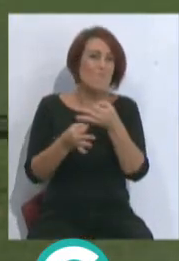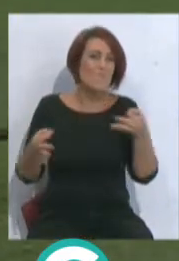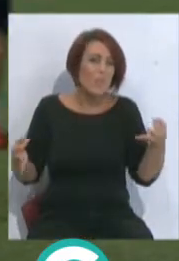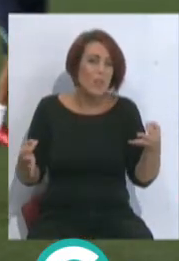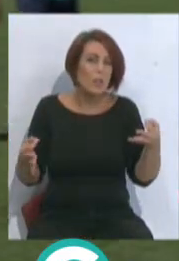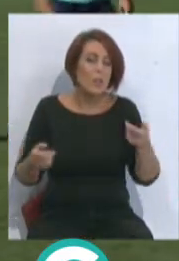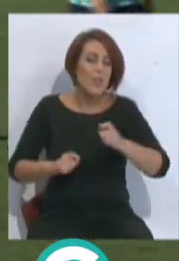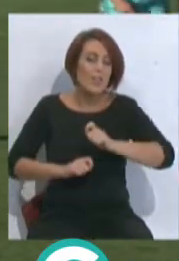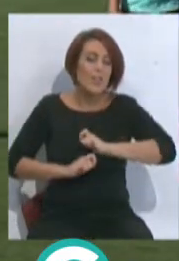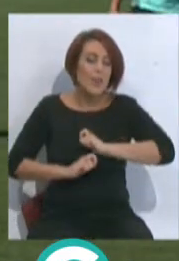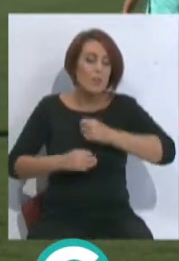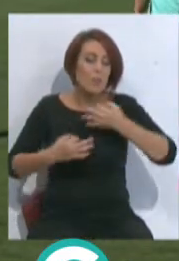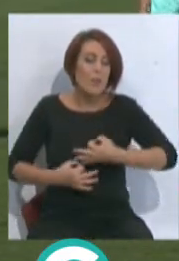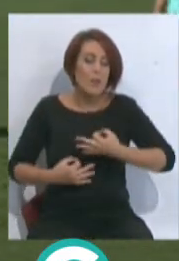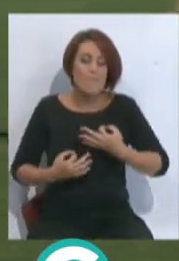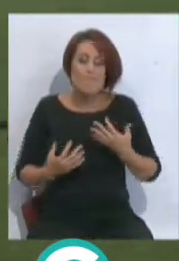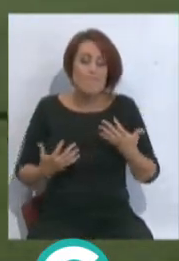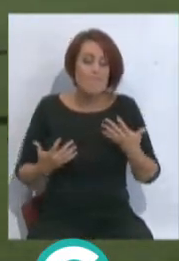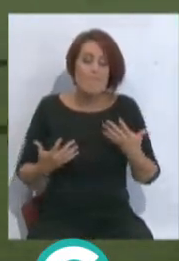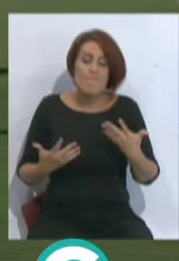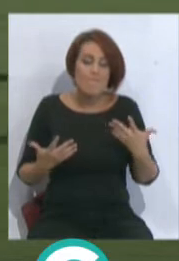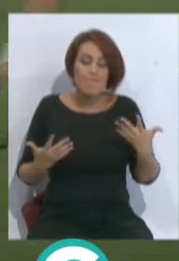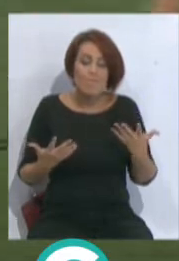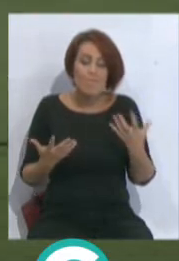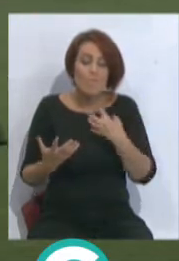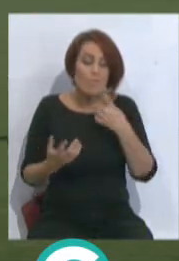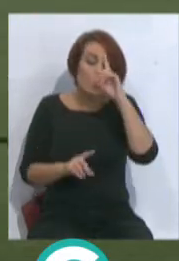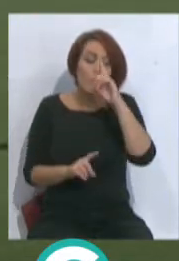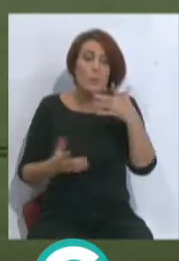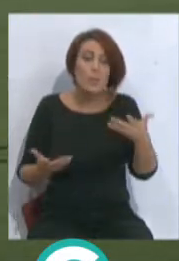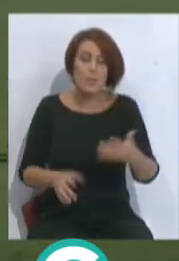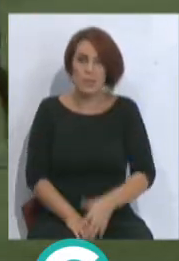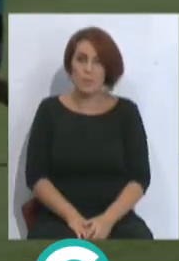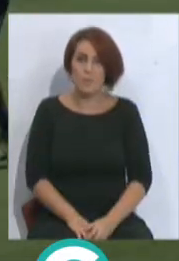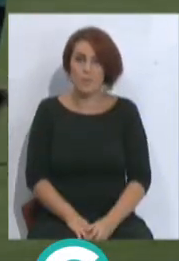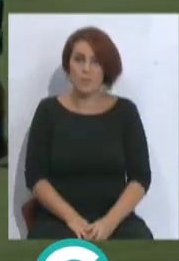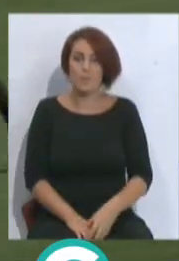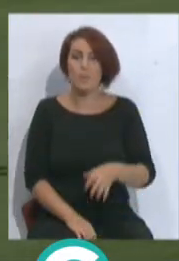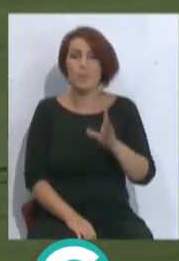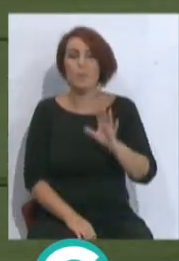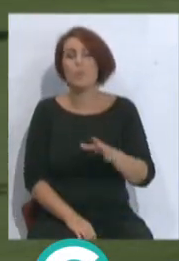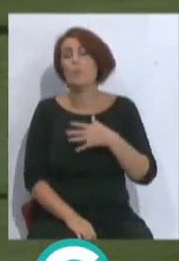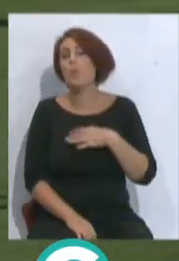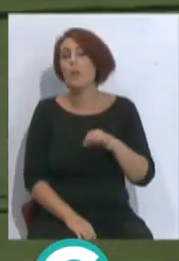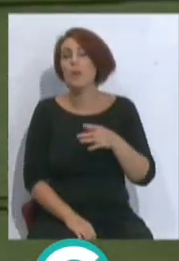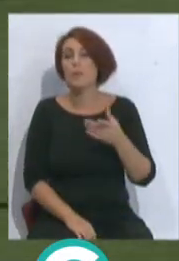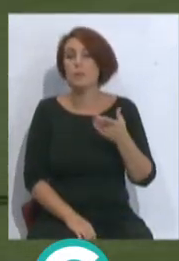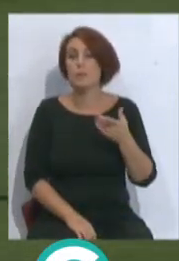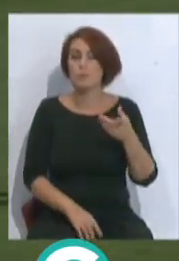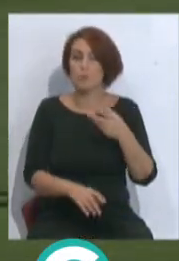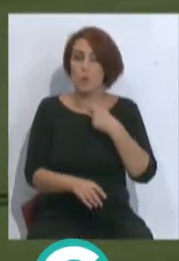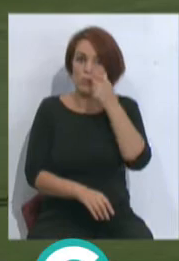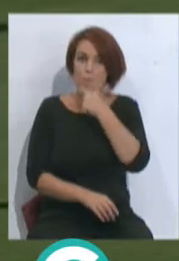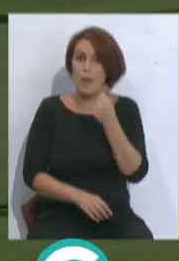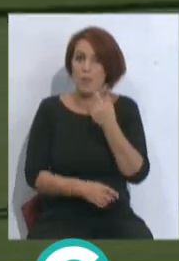le dé una cierta garantía de hacer lo que él pide en cada momento. Pero también puede ser que la ausencia de José